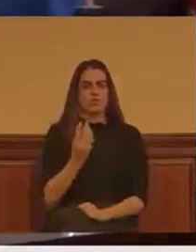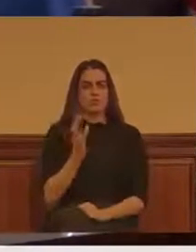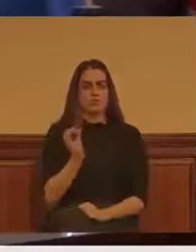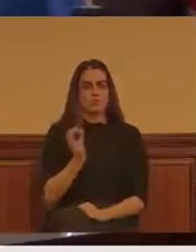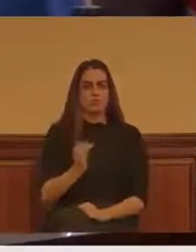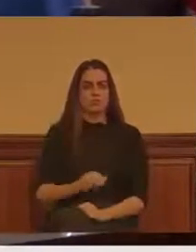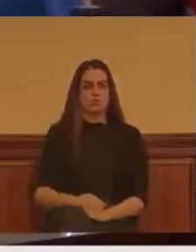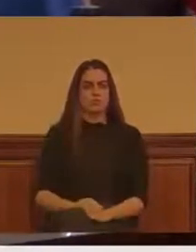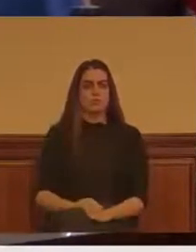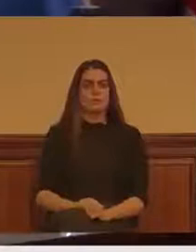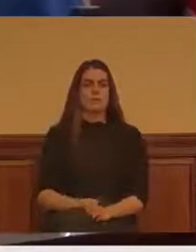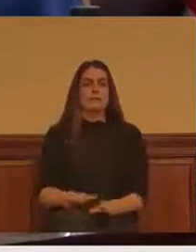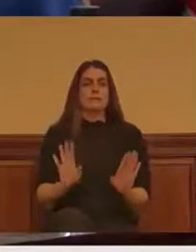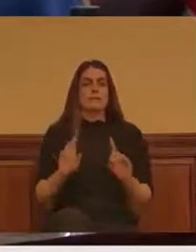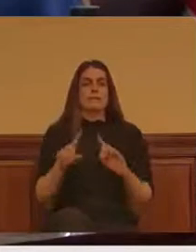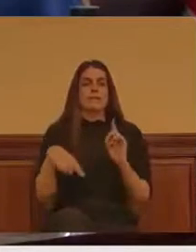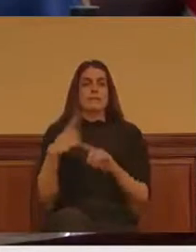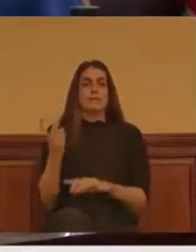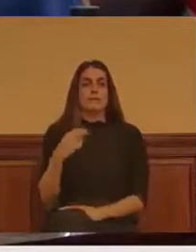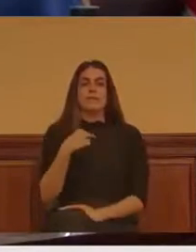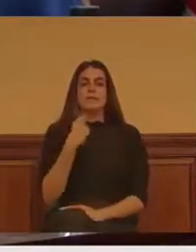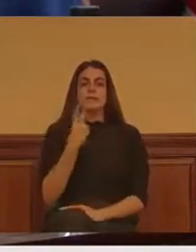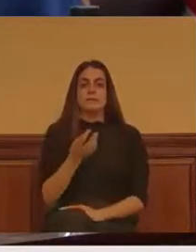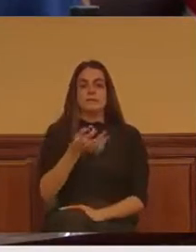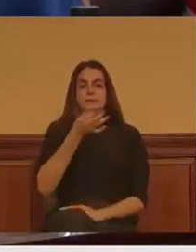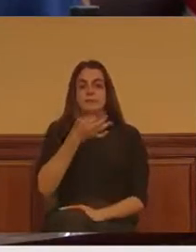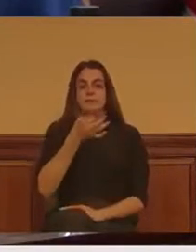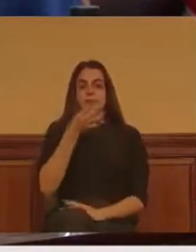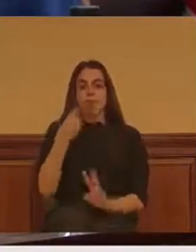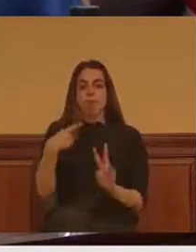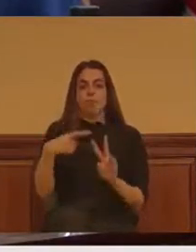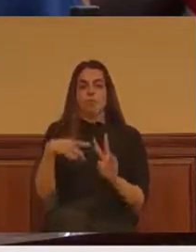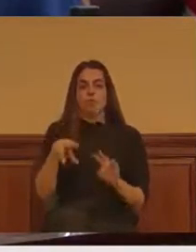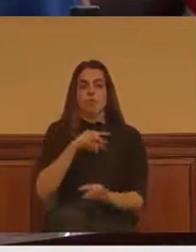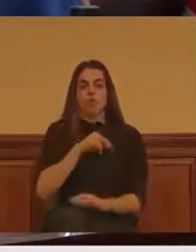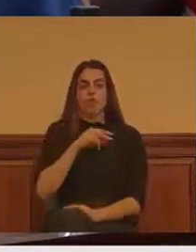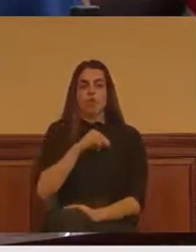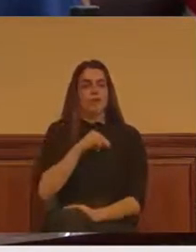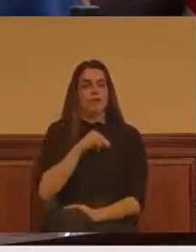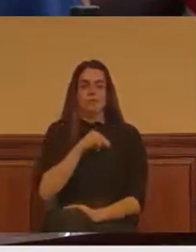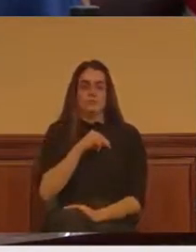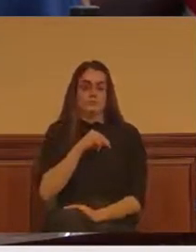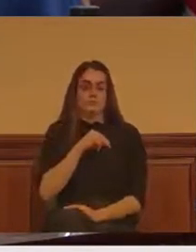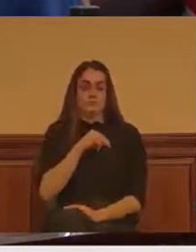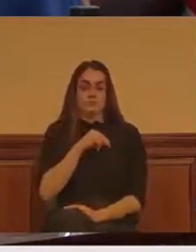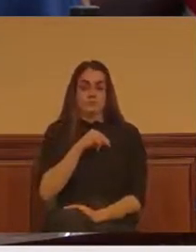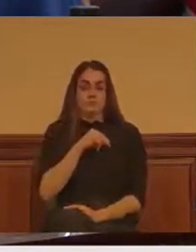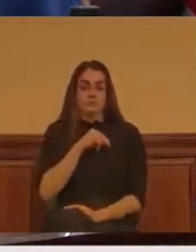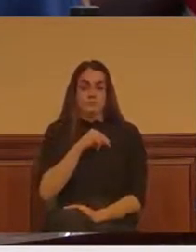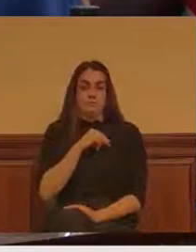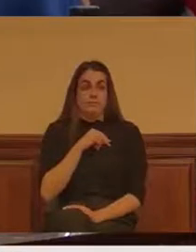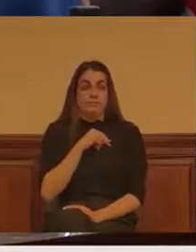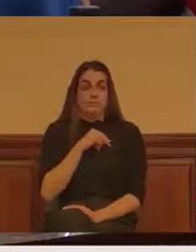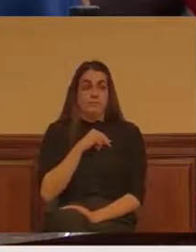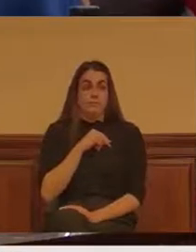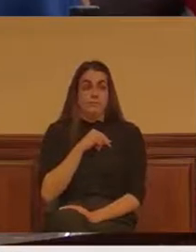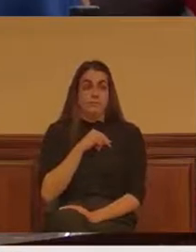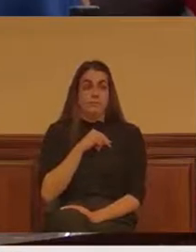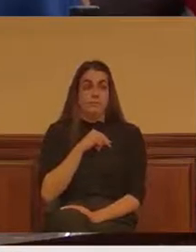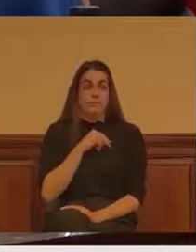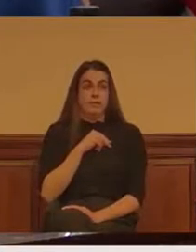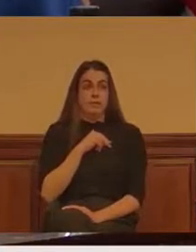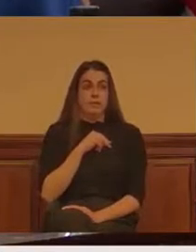Pero es que luego ha intervenido la concejera de Vox y de verdad me ha dado un bajón